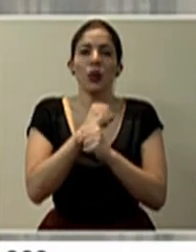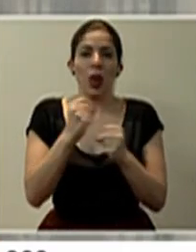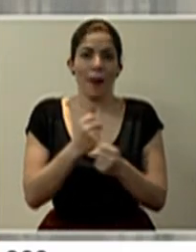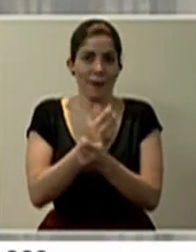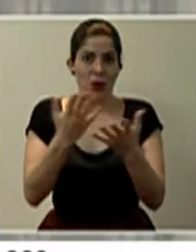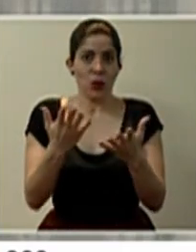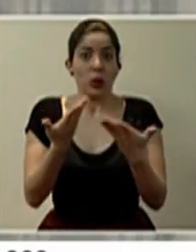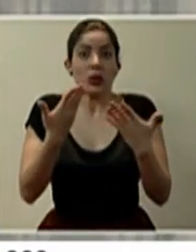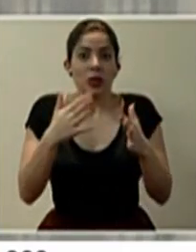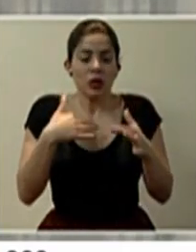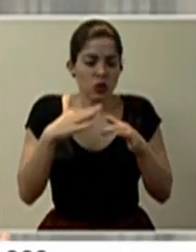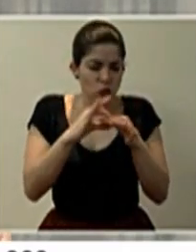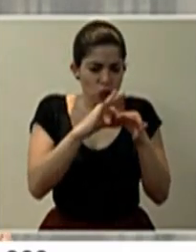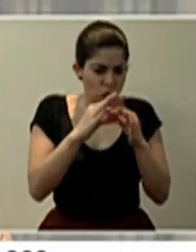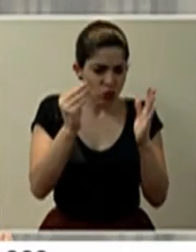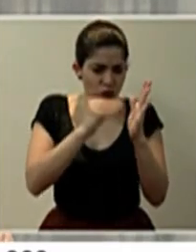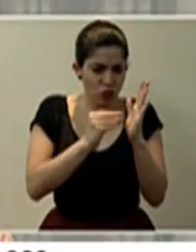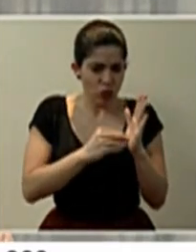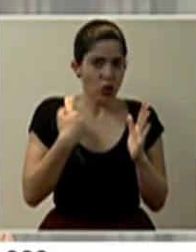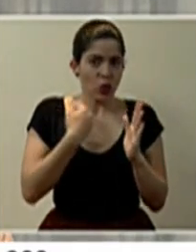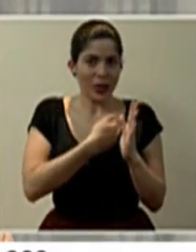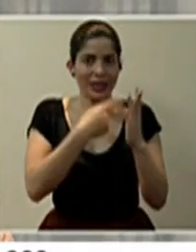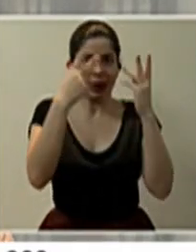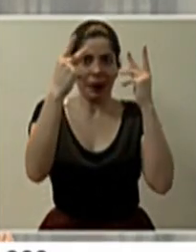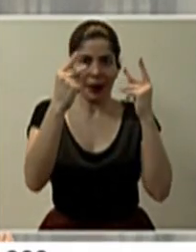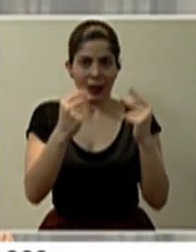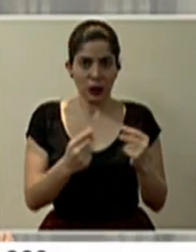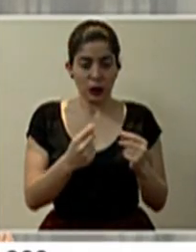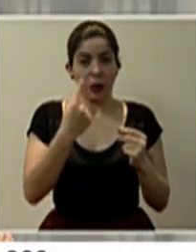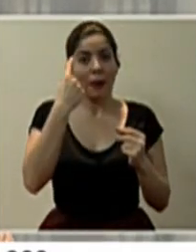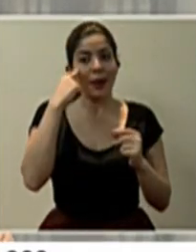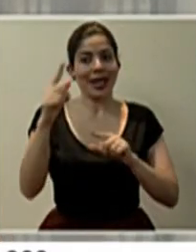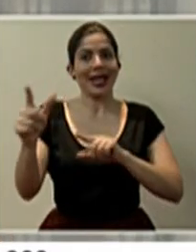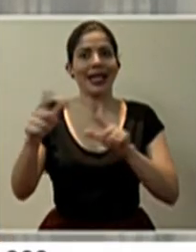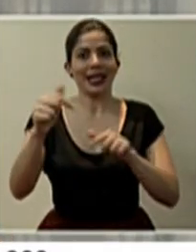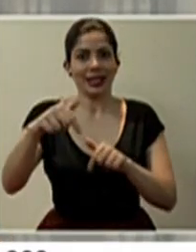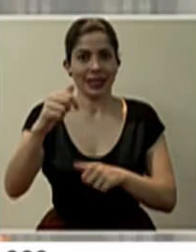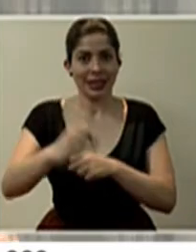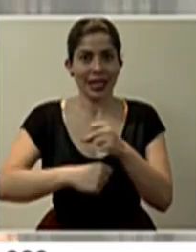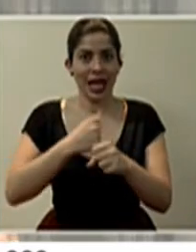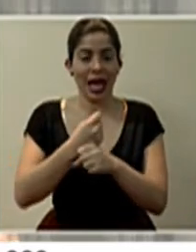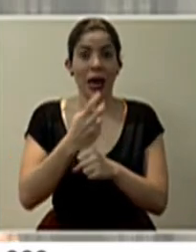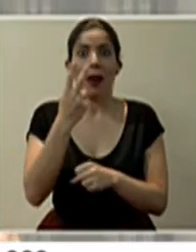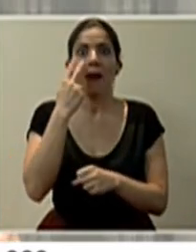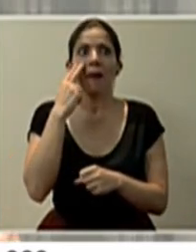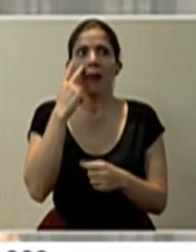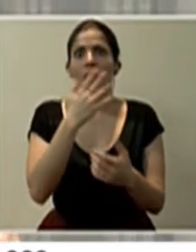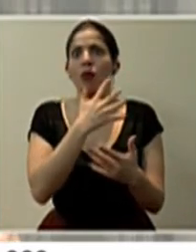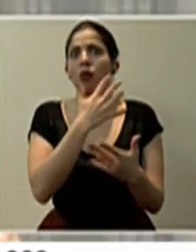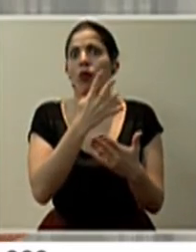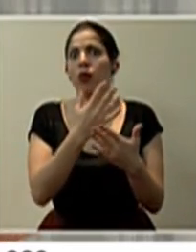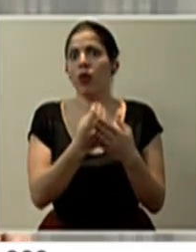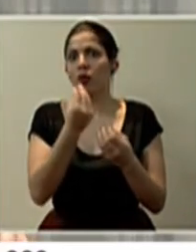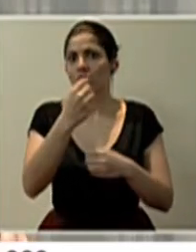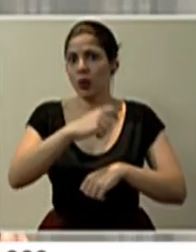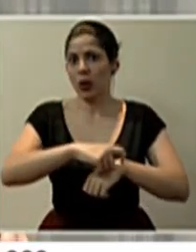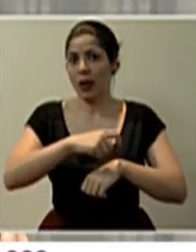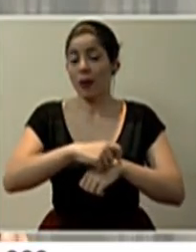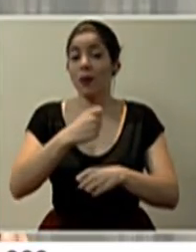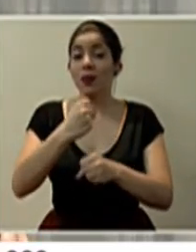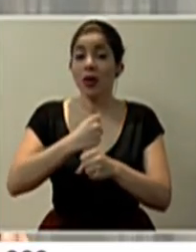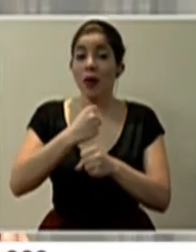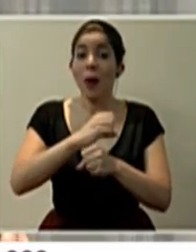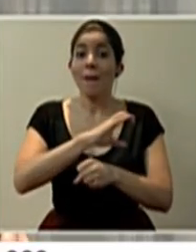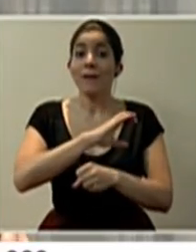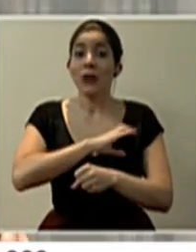dentro del presupuesto nuestro para que se proyectara para este año y vean que pasaron bastantes meses. El trabajo que ha hecho la